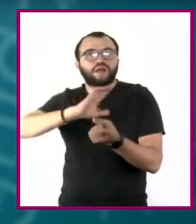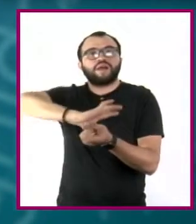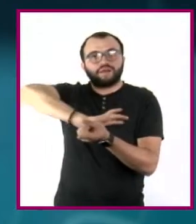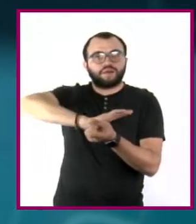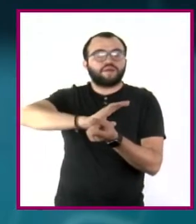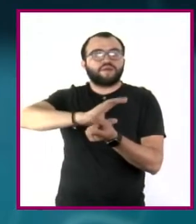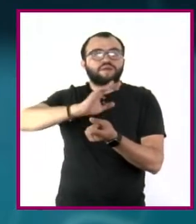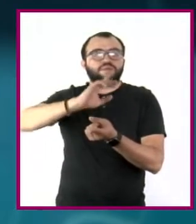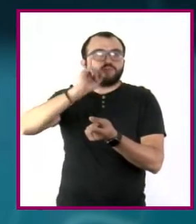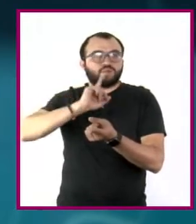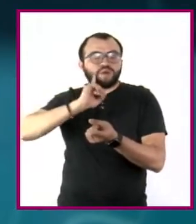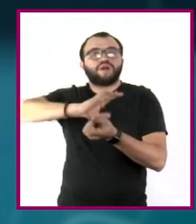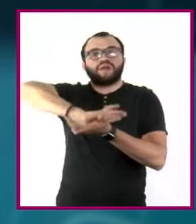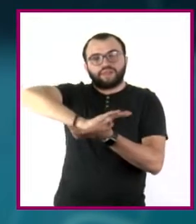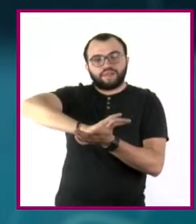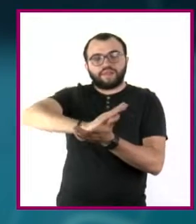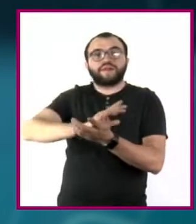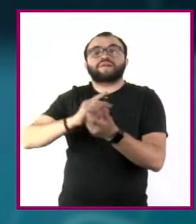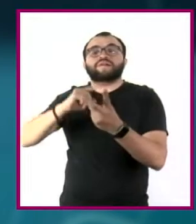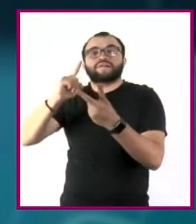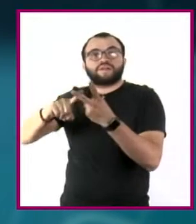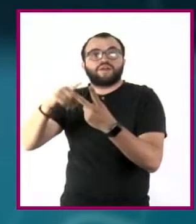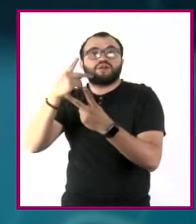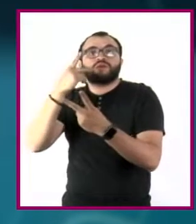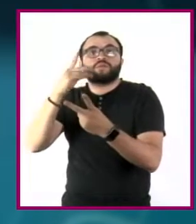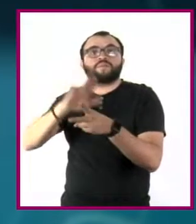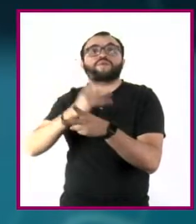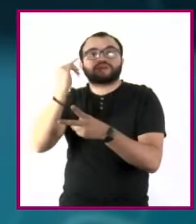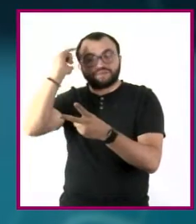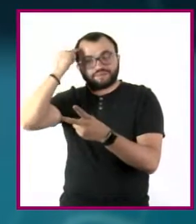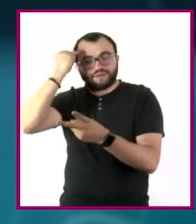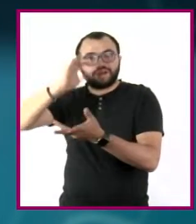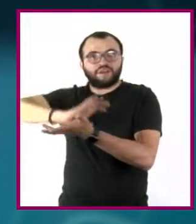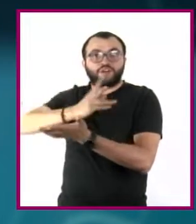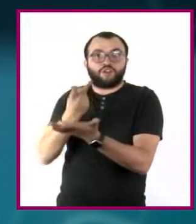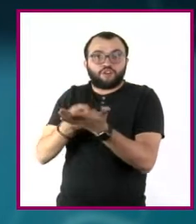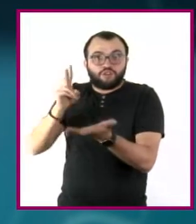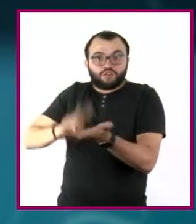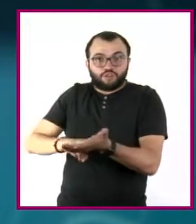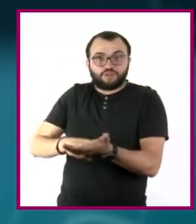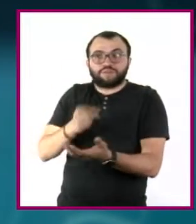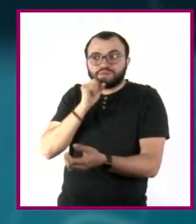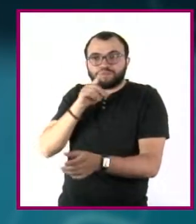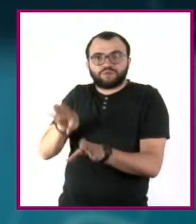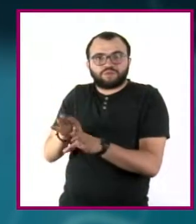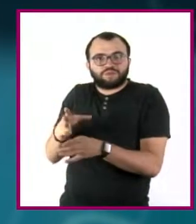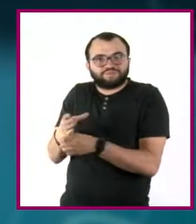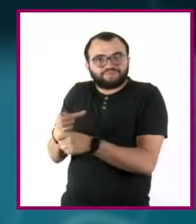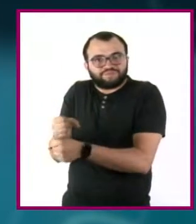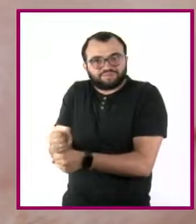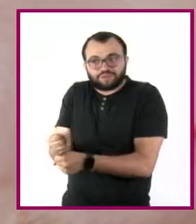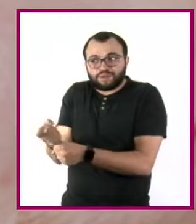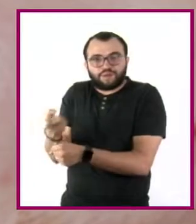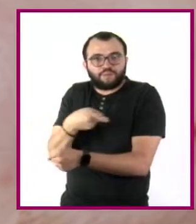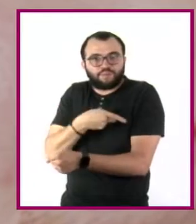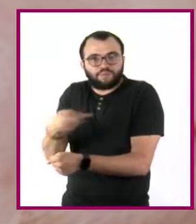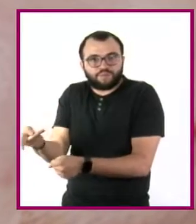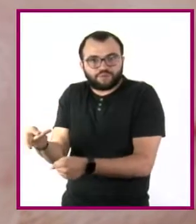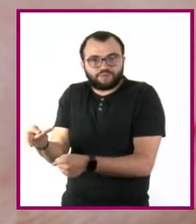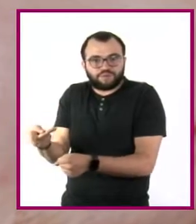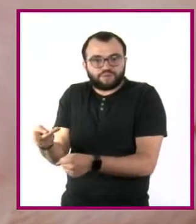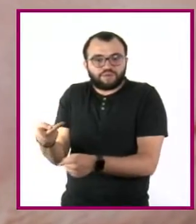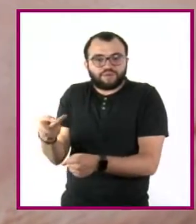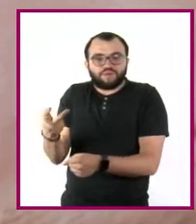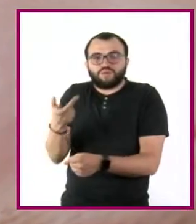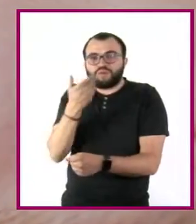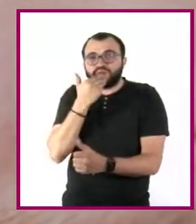minoritaria. Además, tienen una condición de clase que se traduce en exclusión y opresión, es decir, son pobres. El tema de la